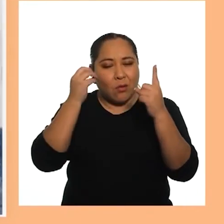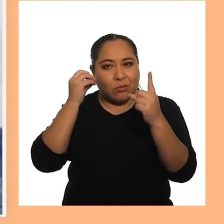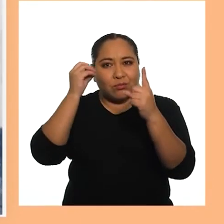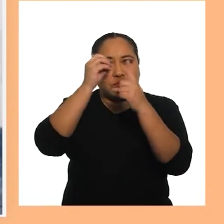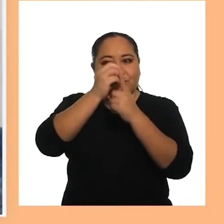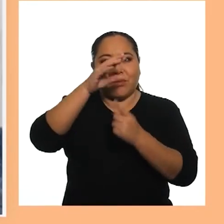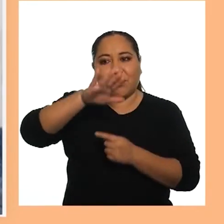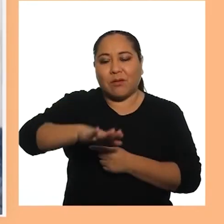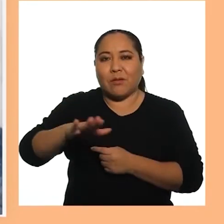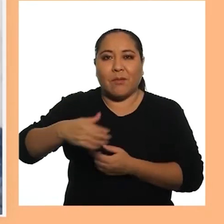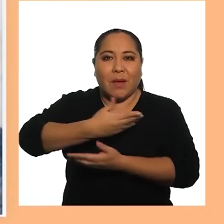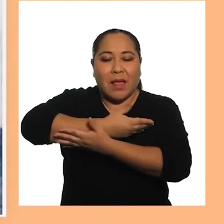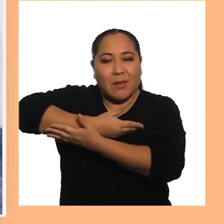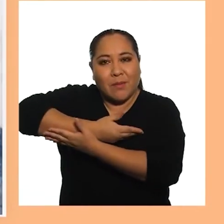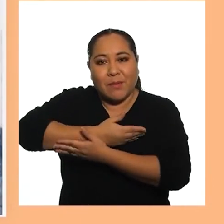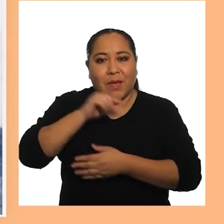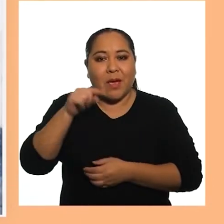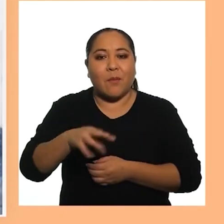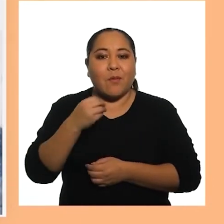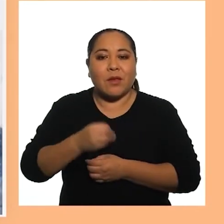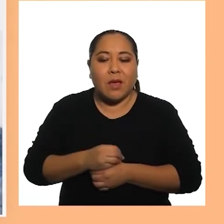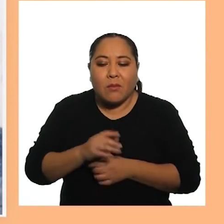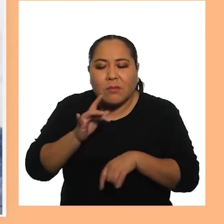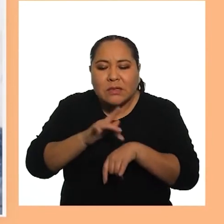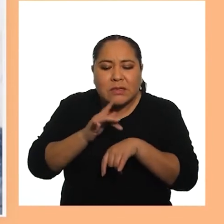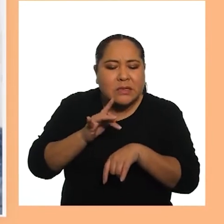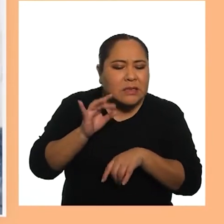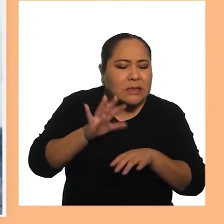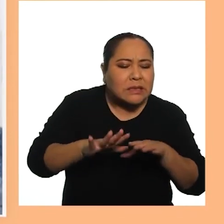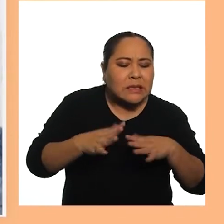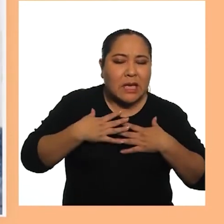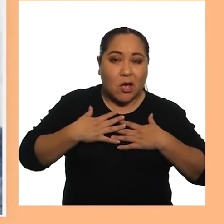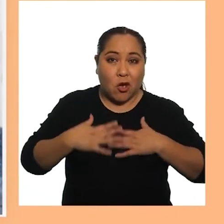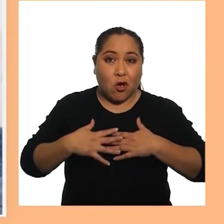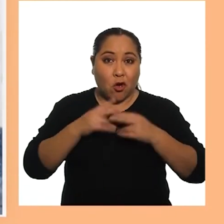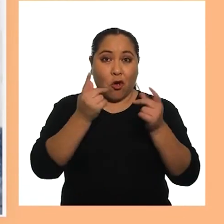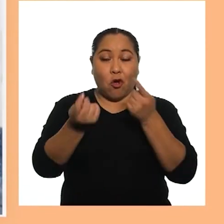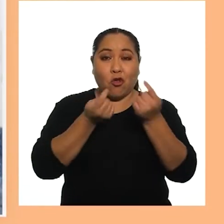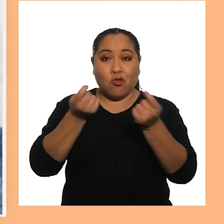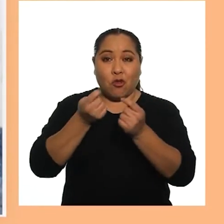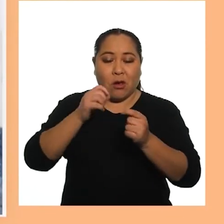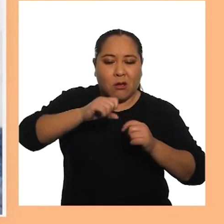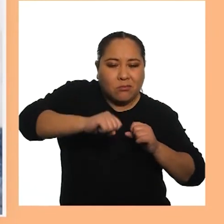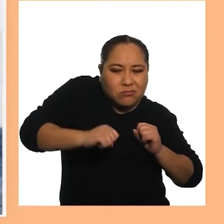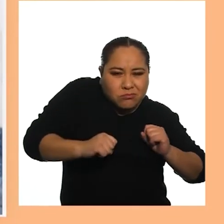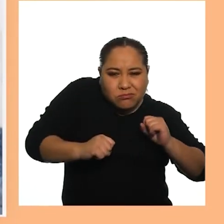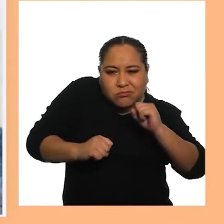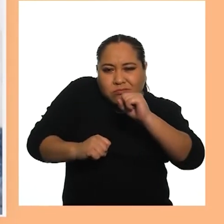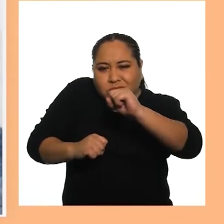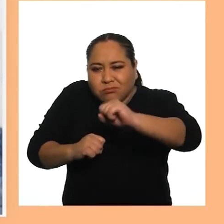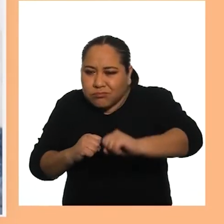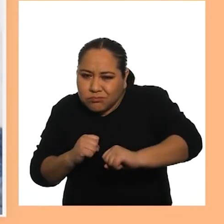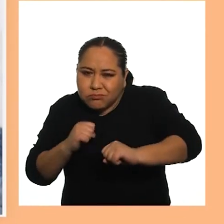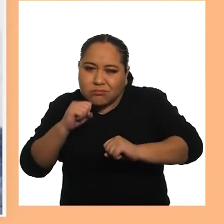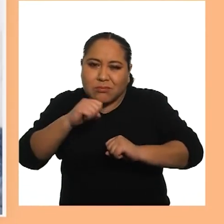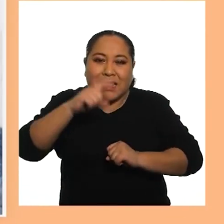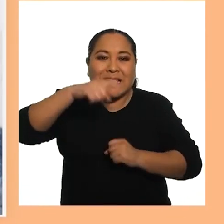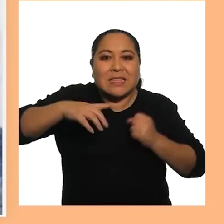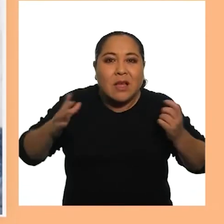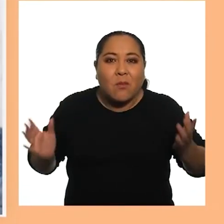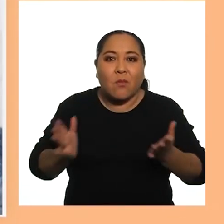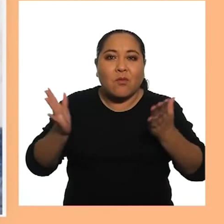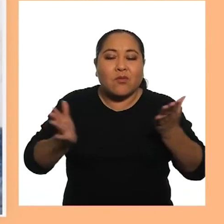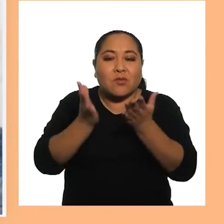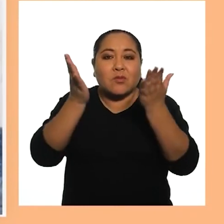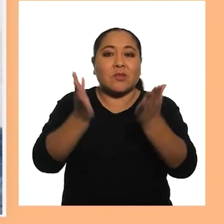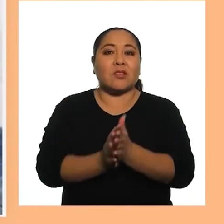En un gran reto Para la o el bebé Dado que Para explorar Y dominar su cuerpo Durante el desplazamiento Requiere de